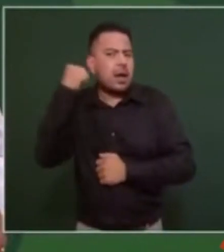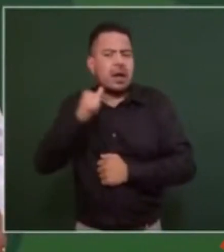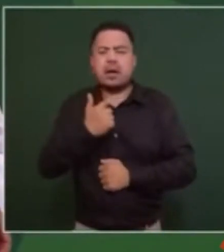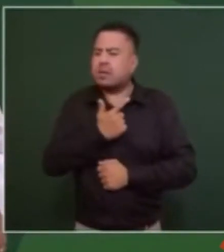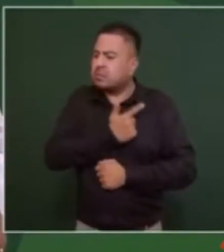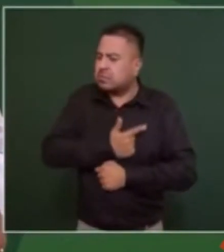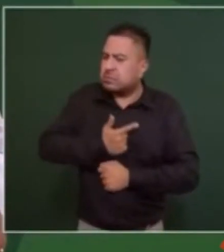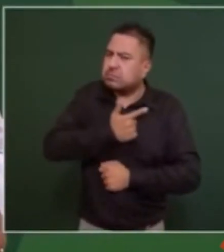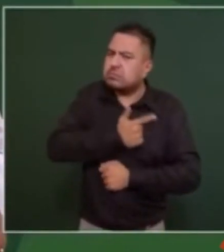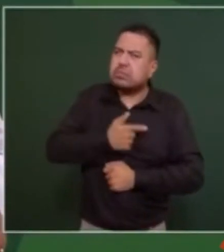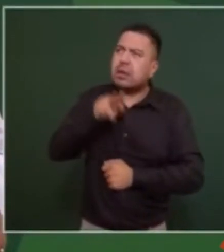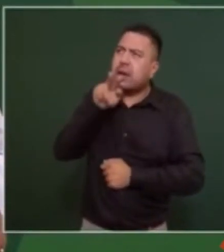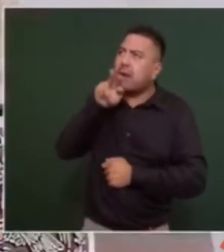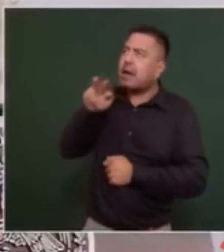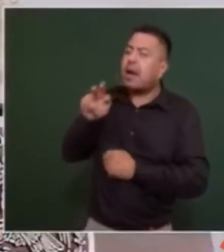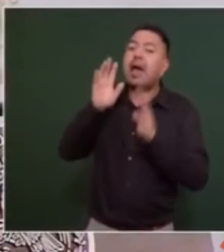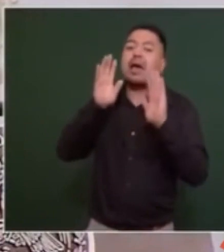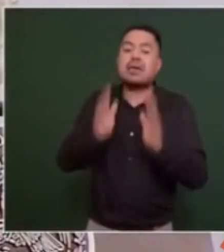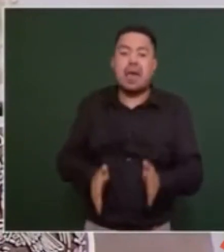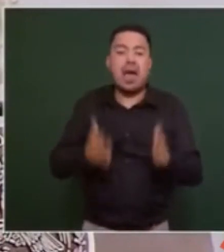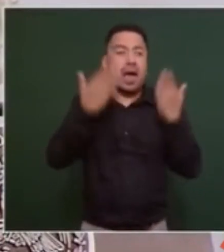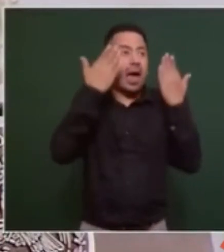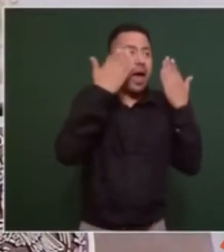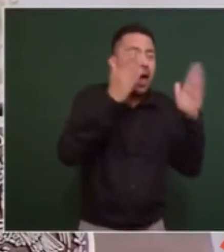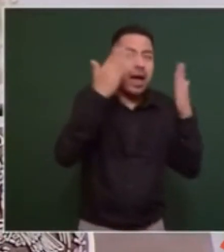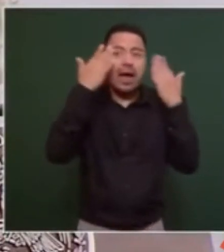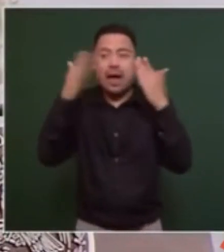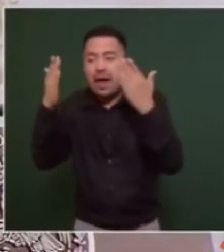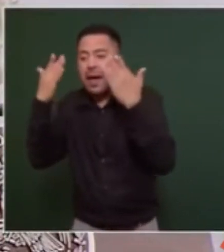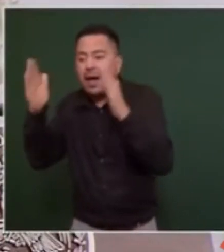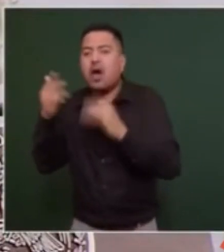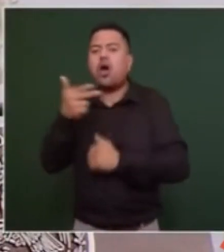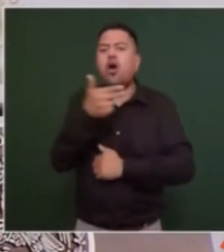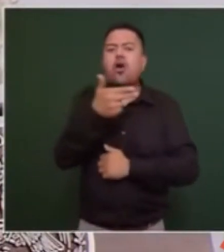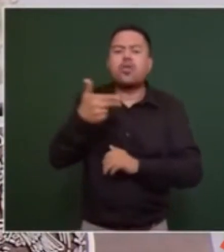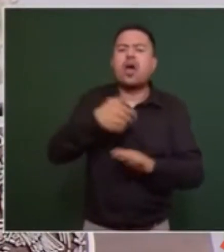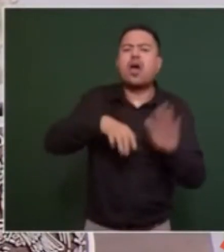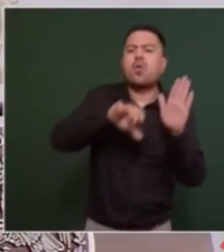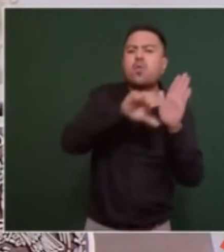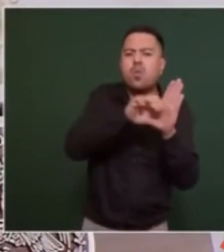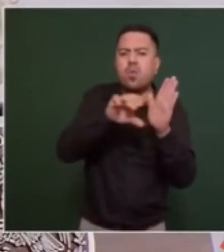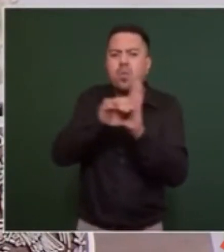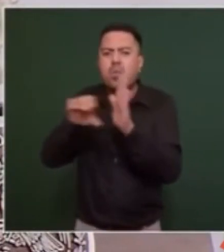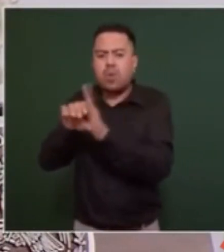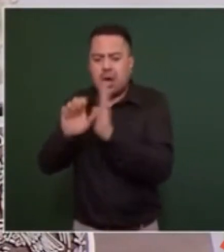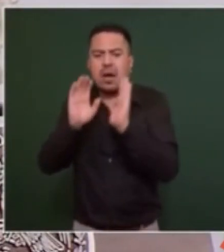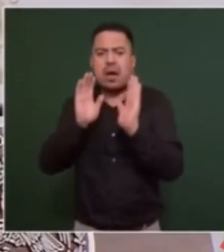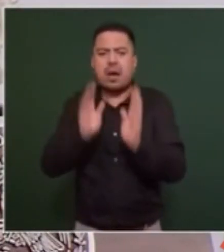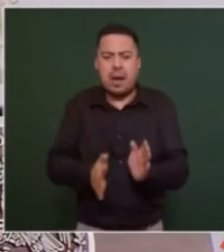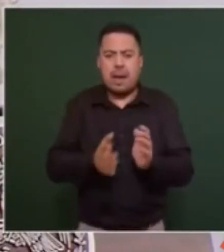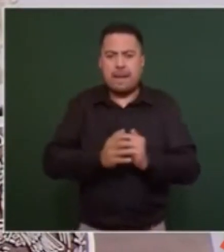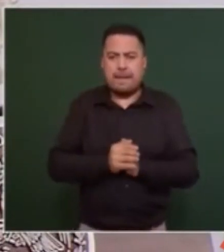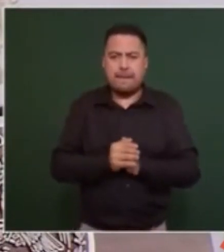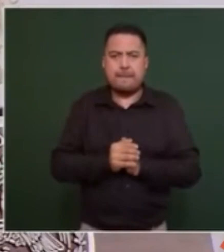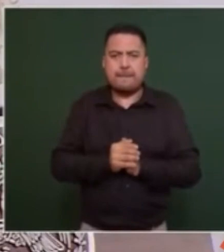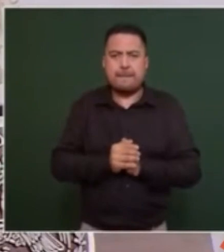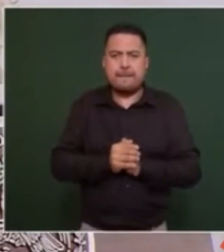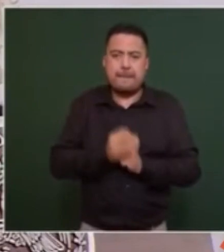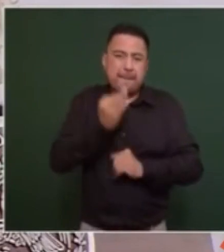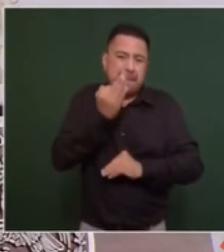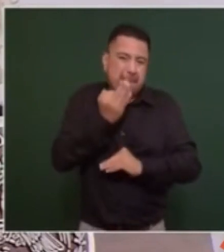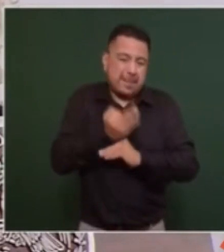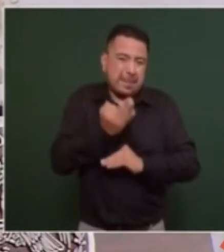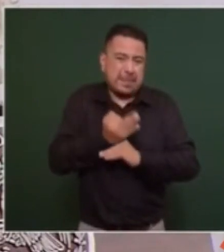ver mantas que dicen ya abrimos, suites disponibles y estimo que hoy